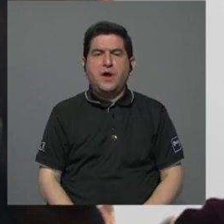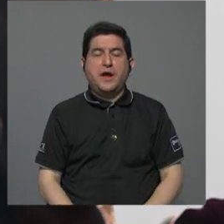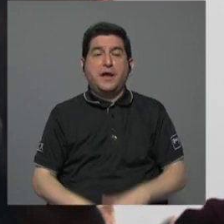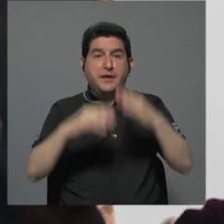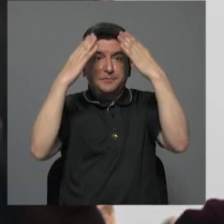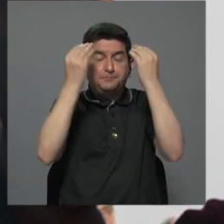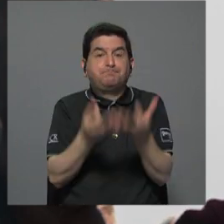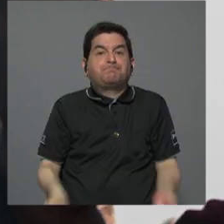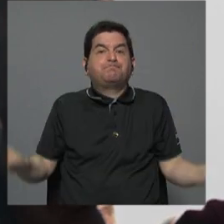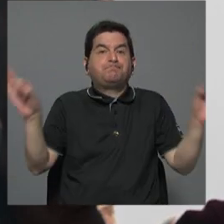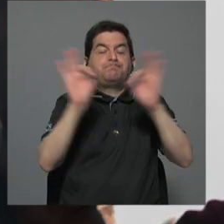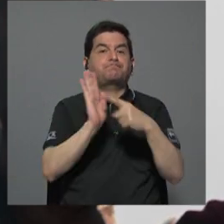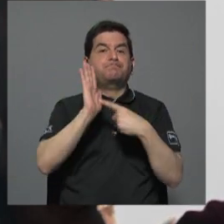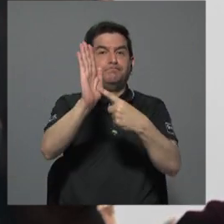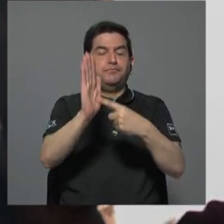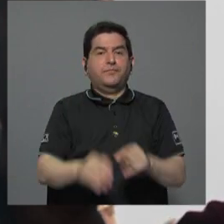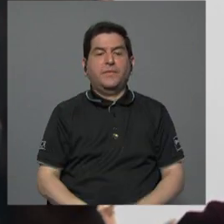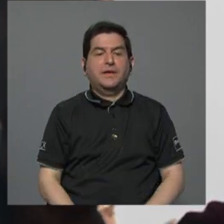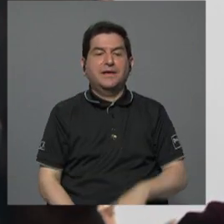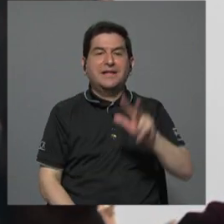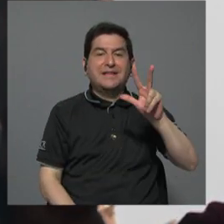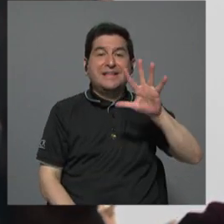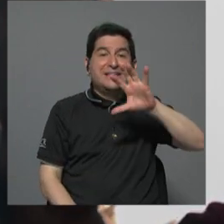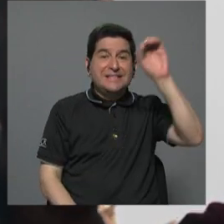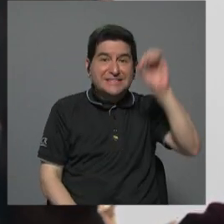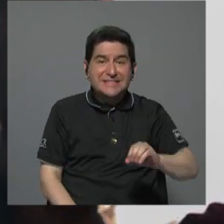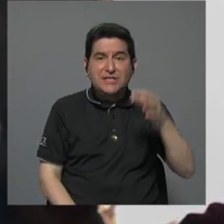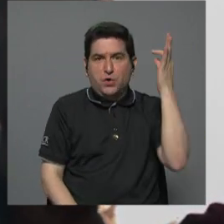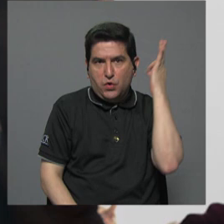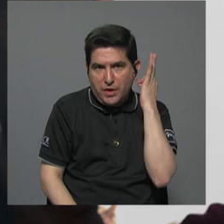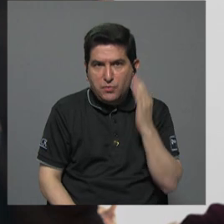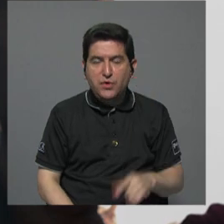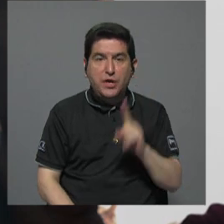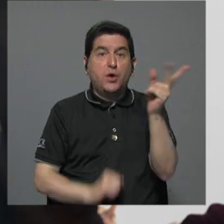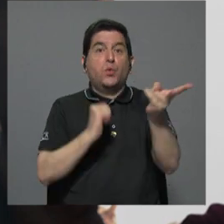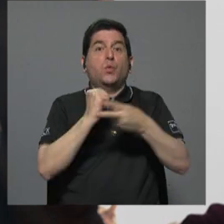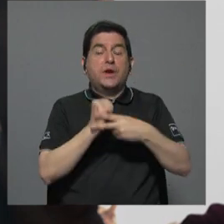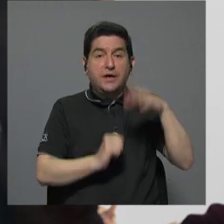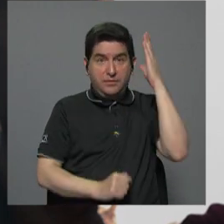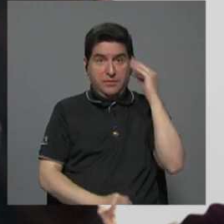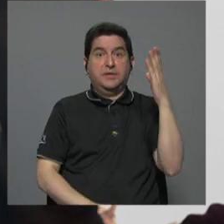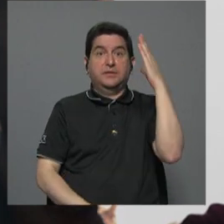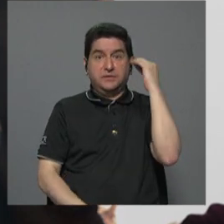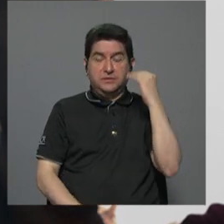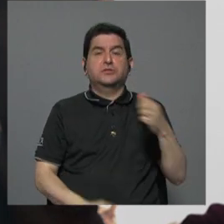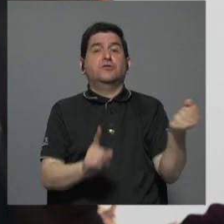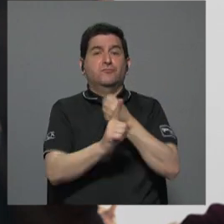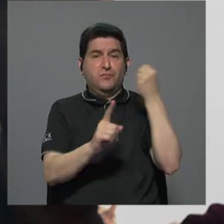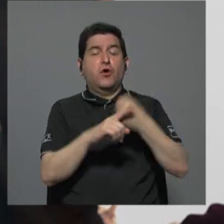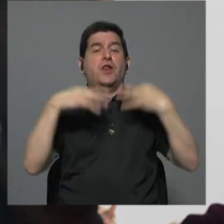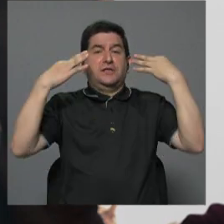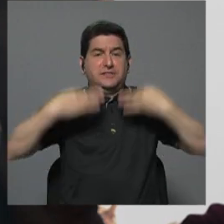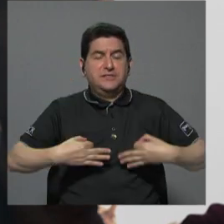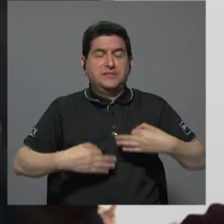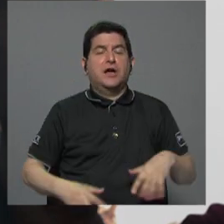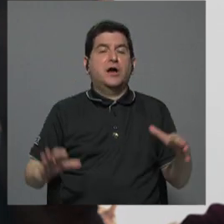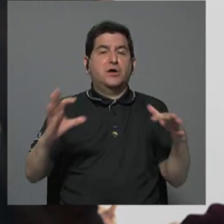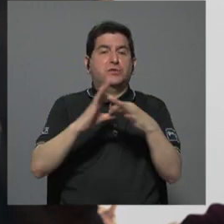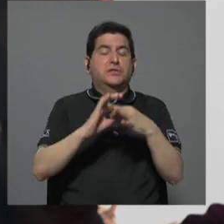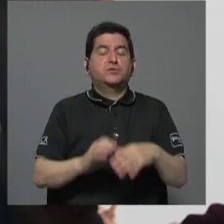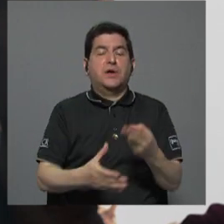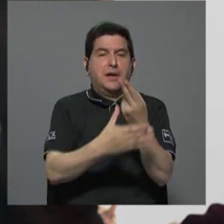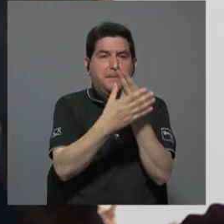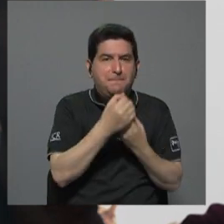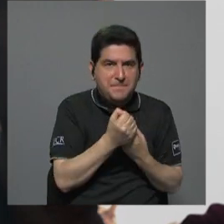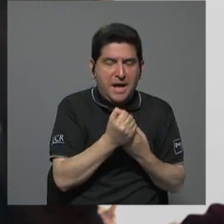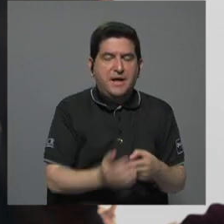importantes que tenemos en este marco es que el 35% de las mujeres alguna vez ha experimentado violencia física o sexual por parte de su